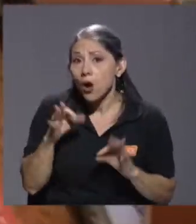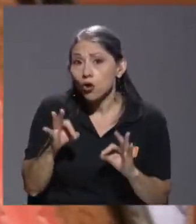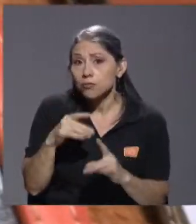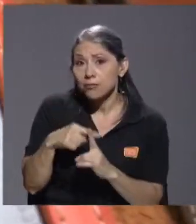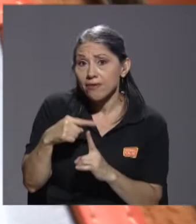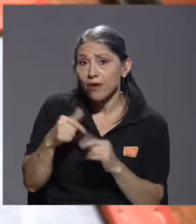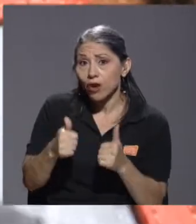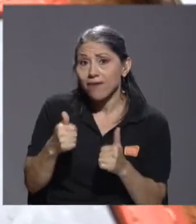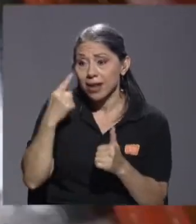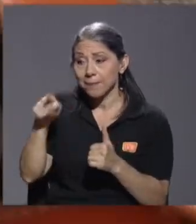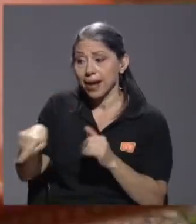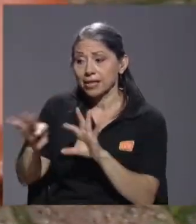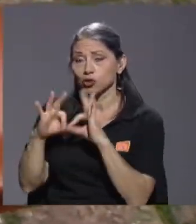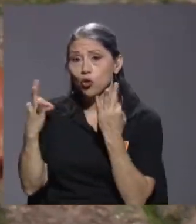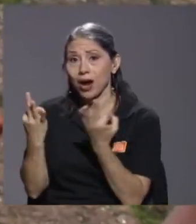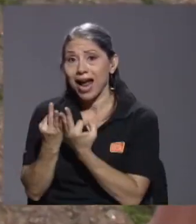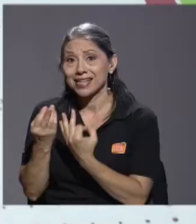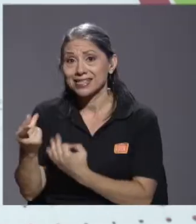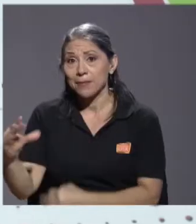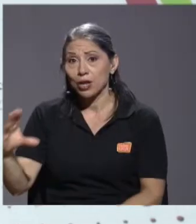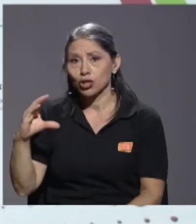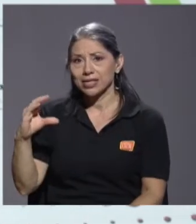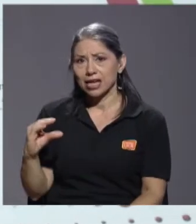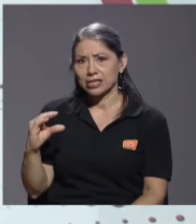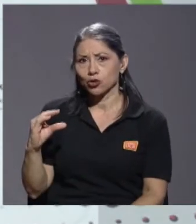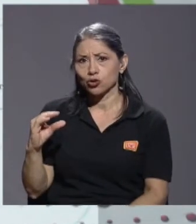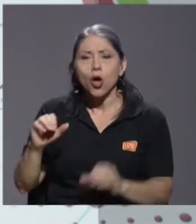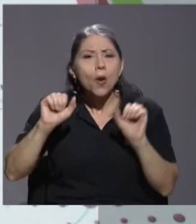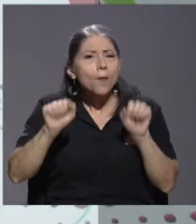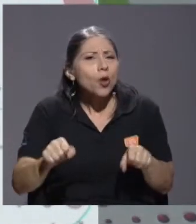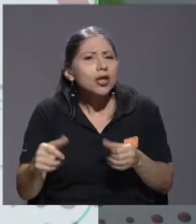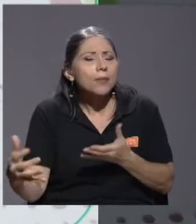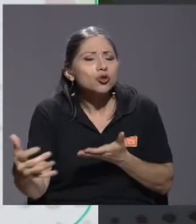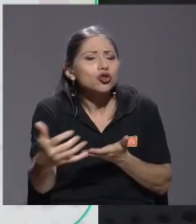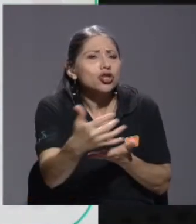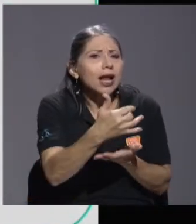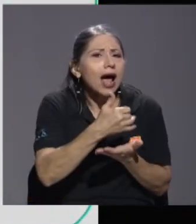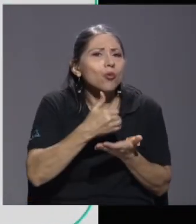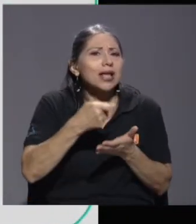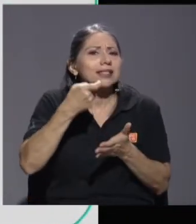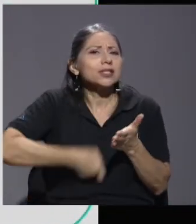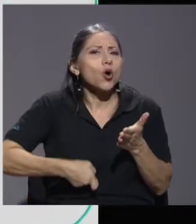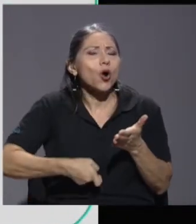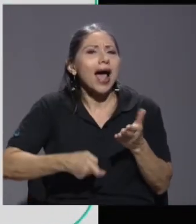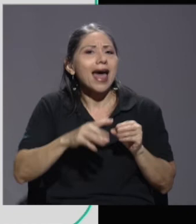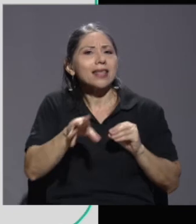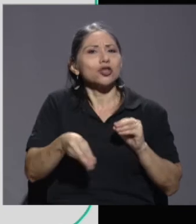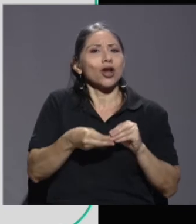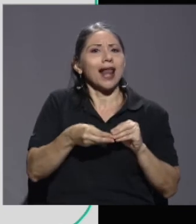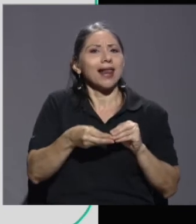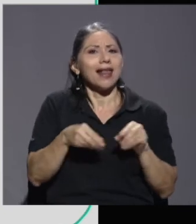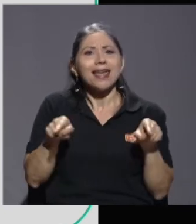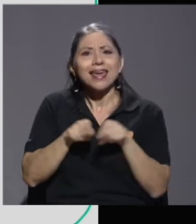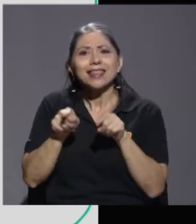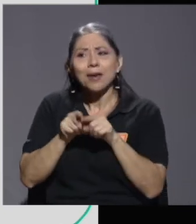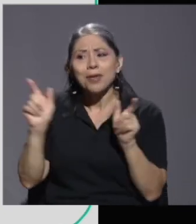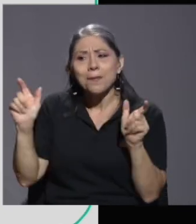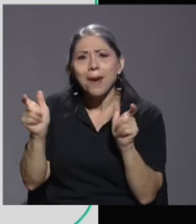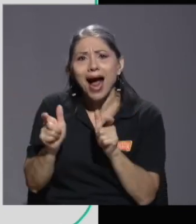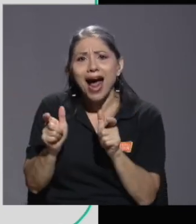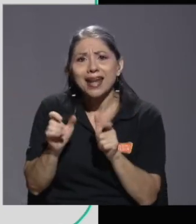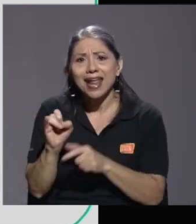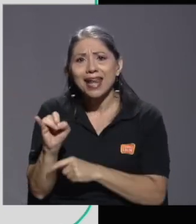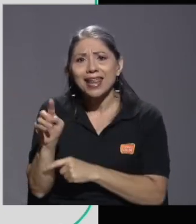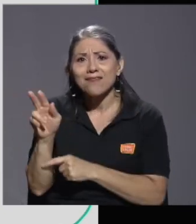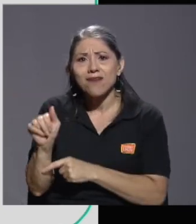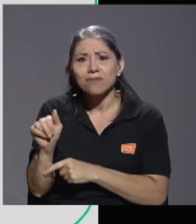los hogares de menores ingresos? ¿Generar una recaudación adicional y a la vez bajar el impuesto al valor agregado? Y entonces ahí la respuesta es sí.